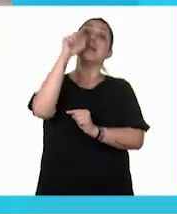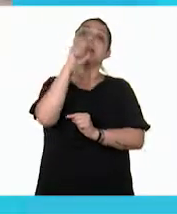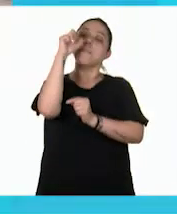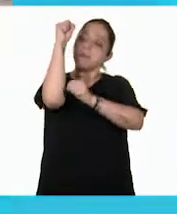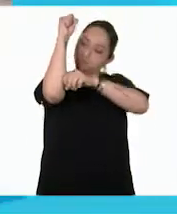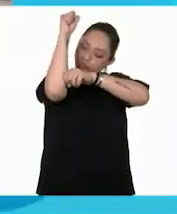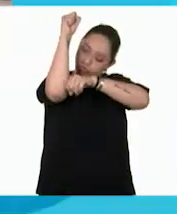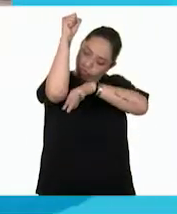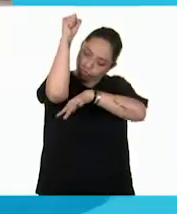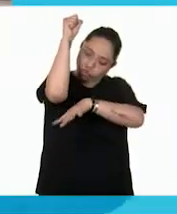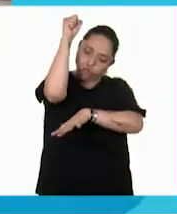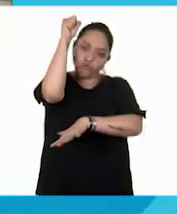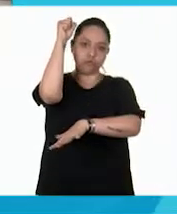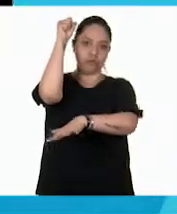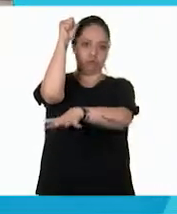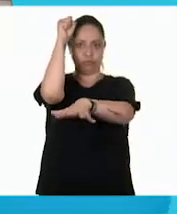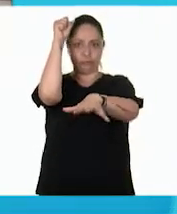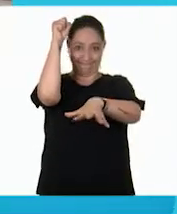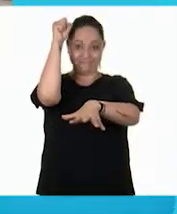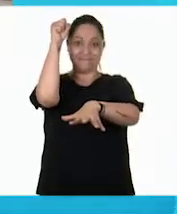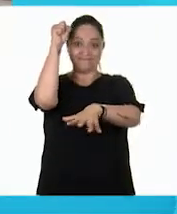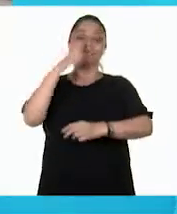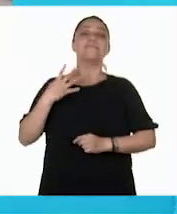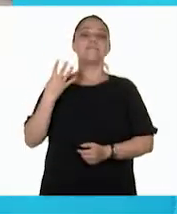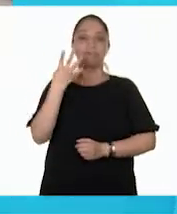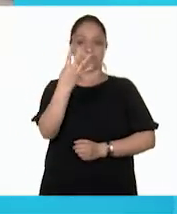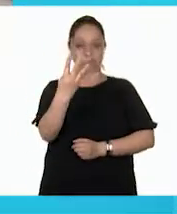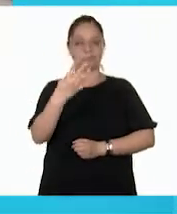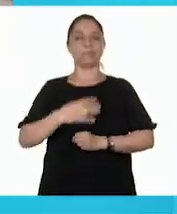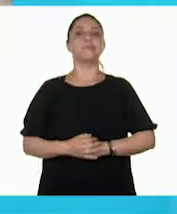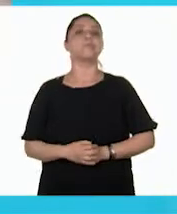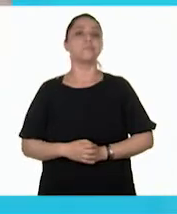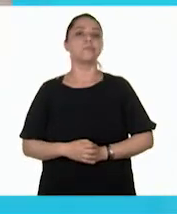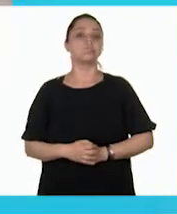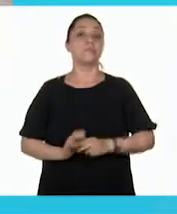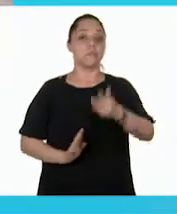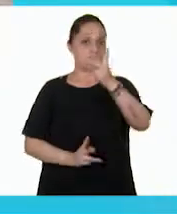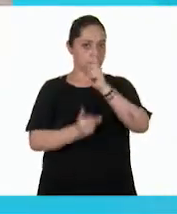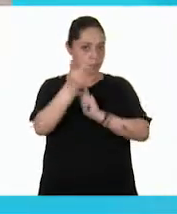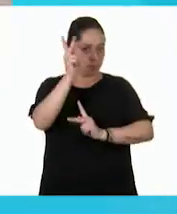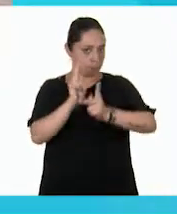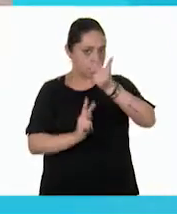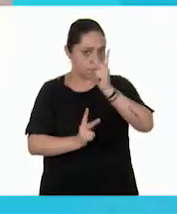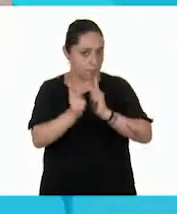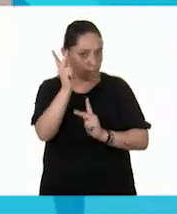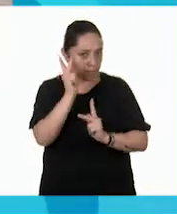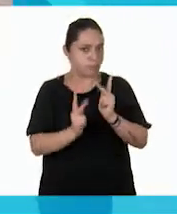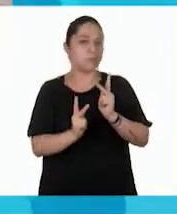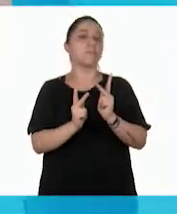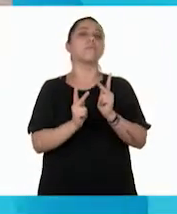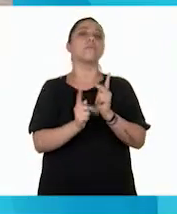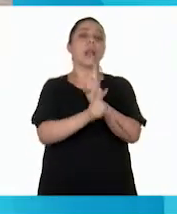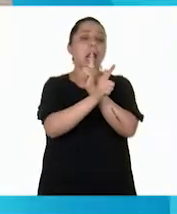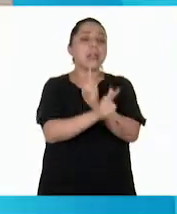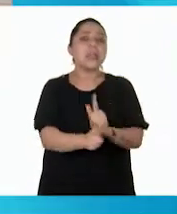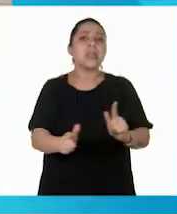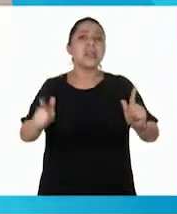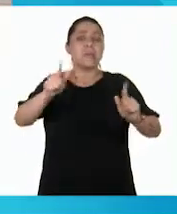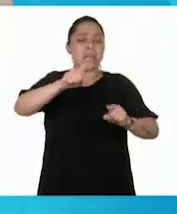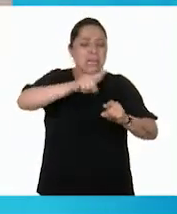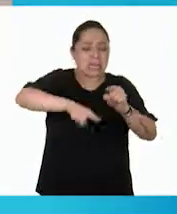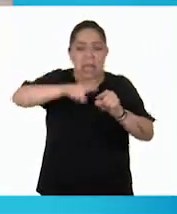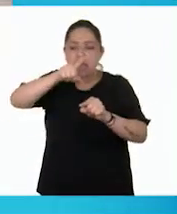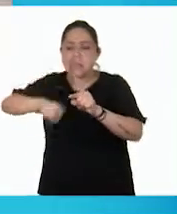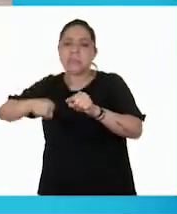raíz. Número cuatro, mantener las plantas libres de alguna plaguita